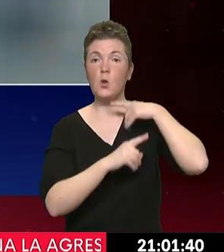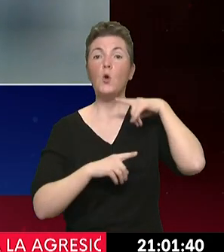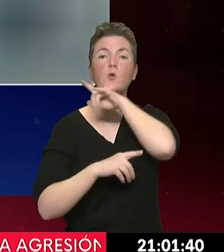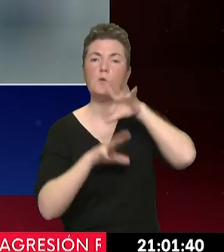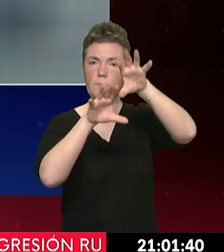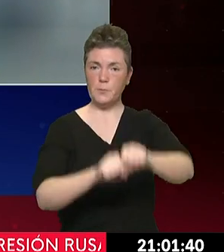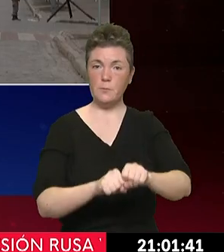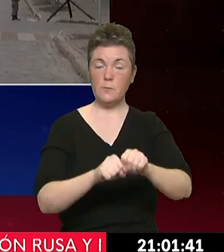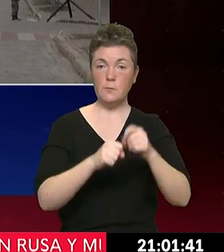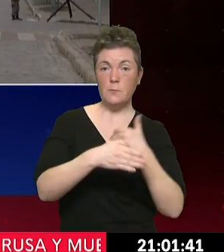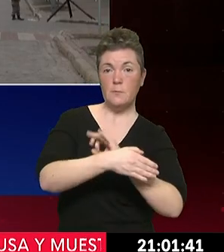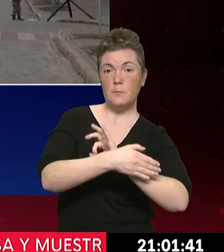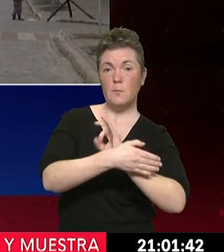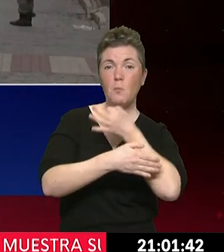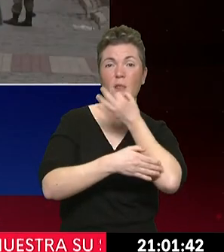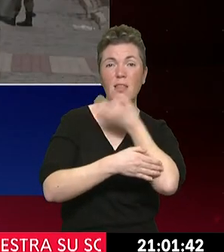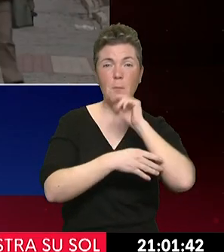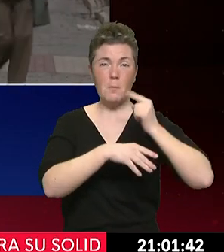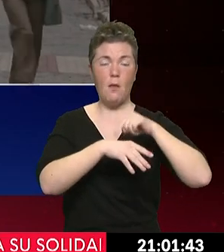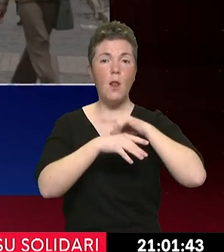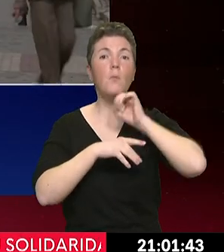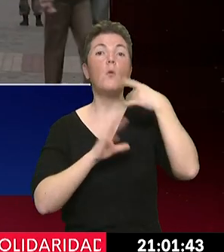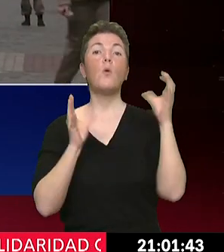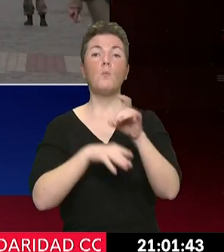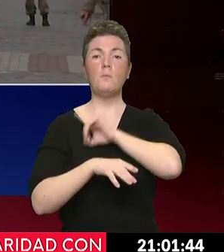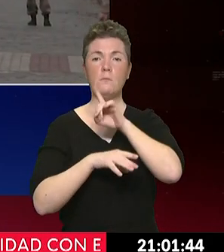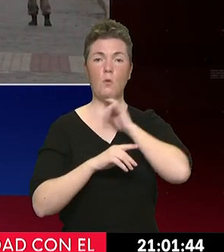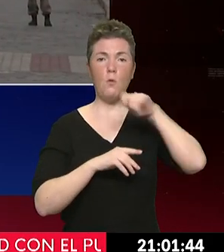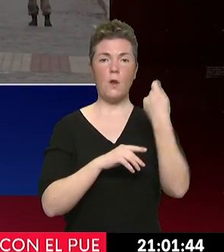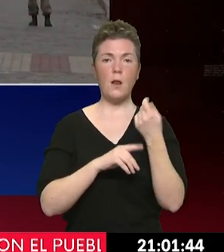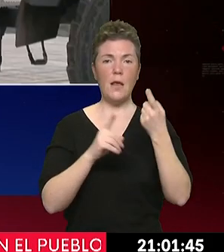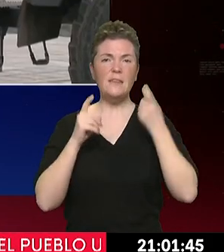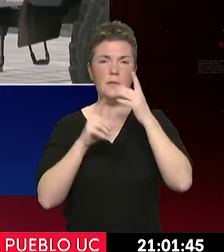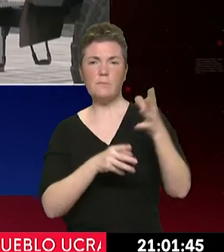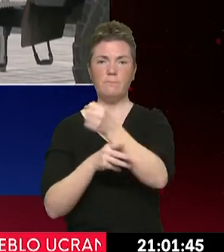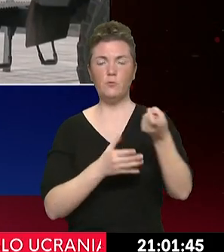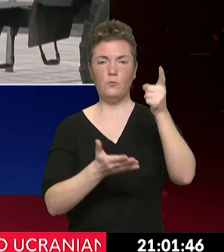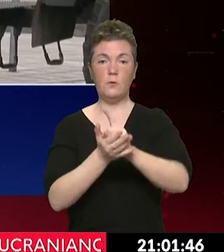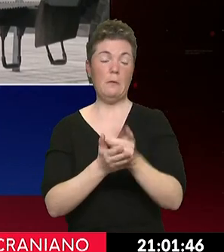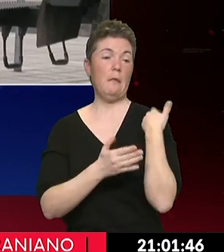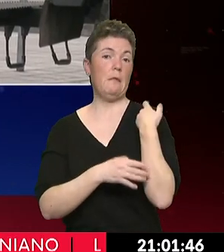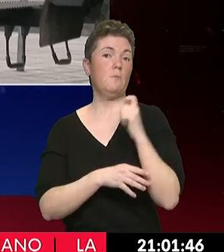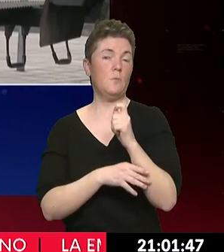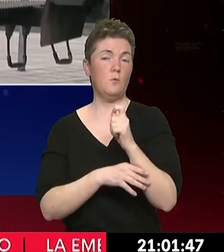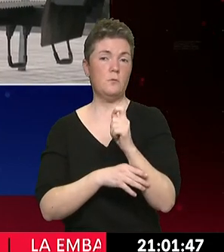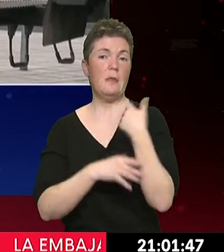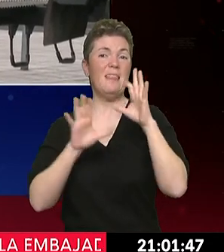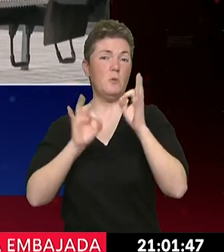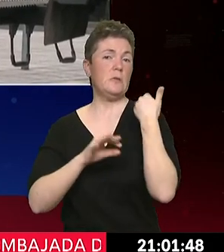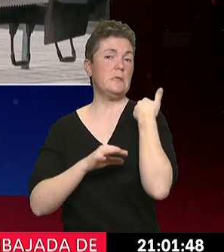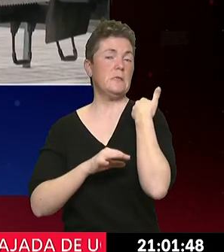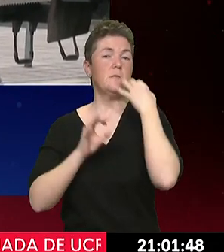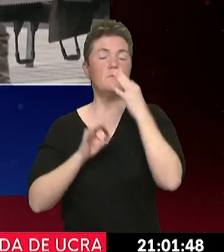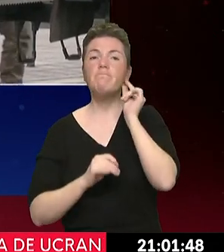base a primera hora de la tarde, pero después las fuerzas armadas ucranianas han intentado recuperarla. Hace unos pocos minutos, en escasos 10 minutos,